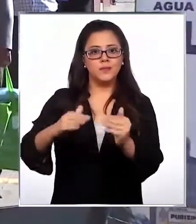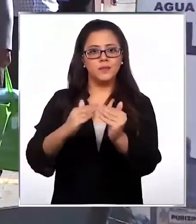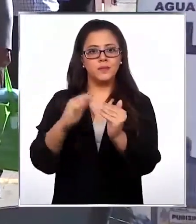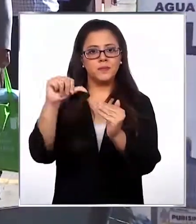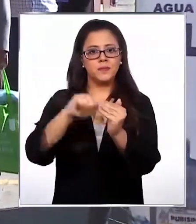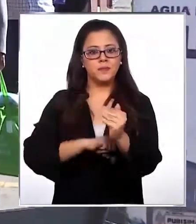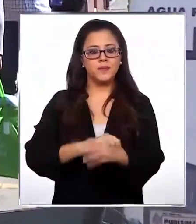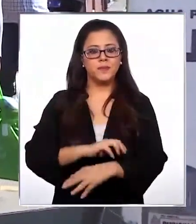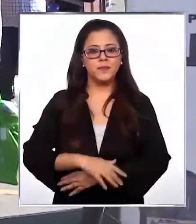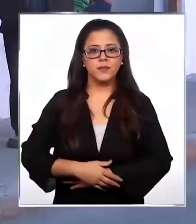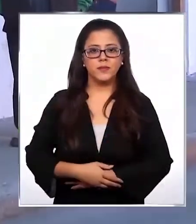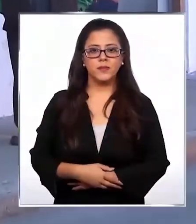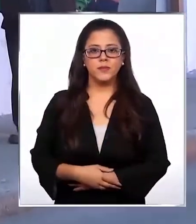cuarentena.